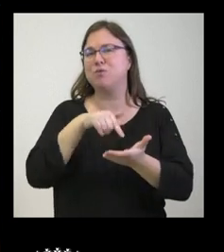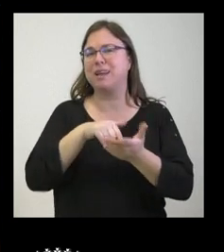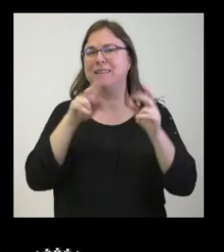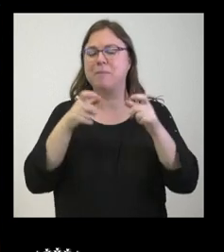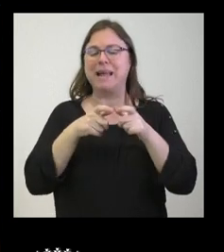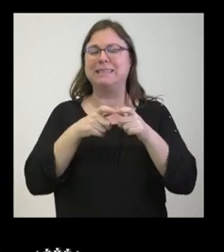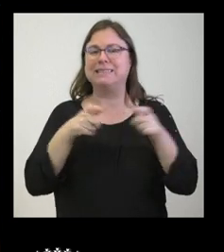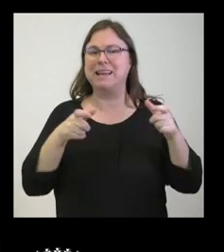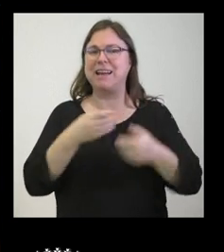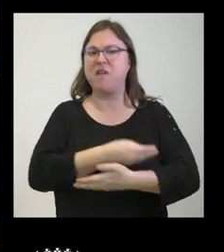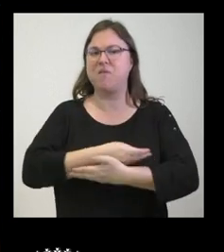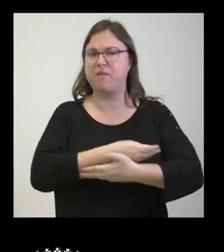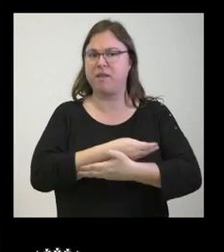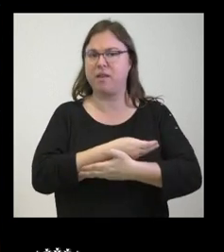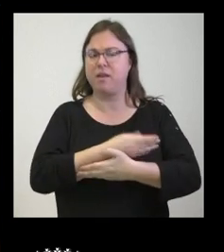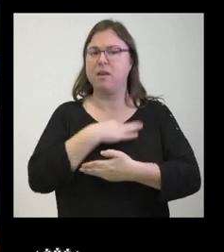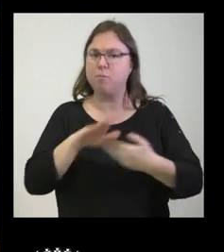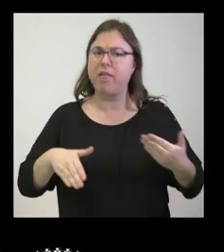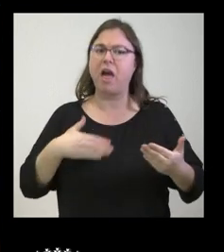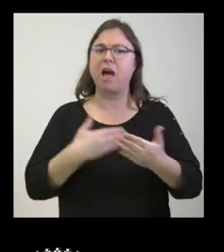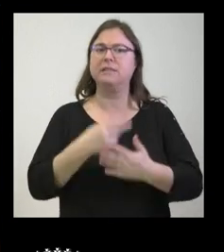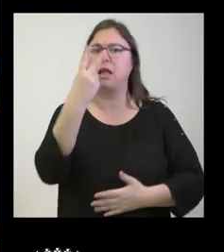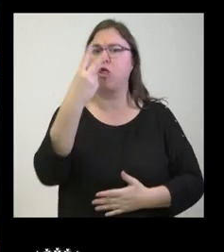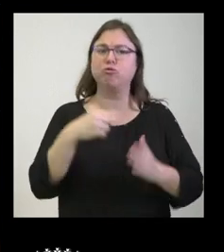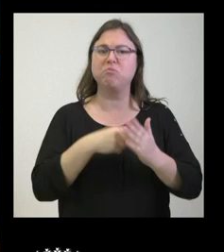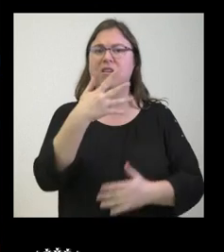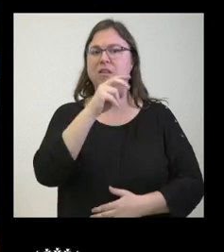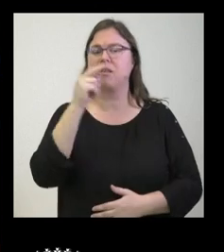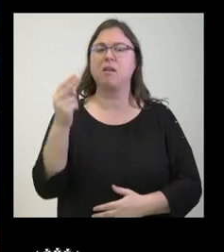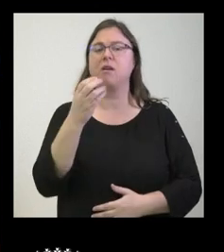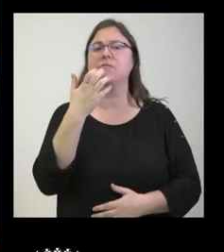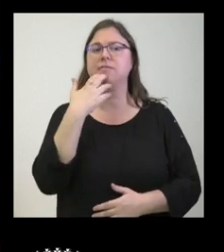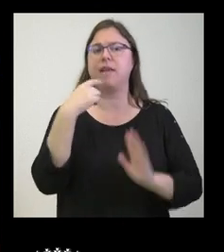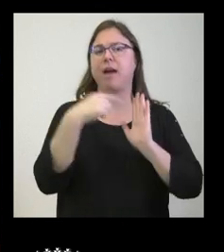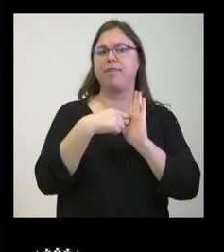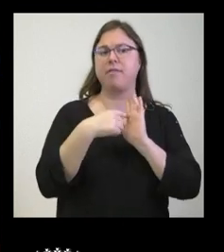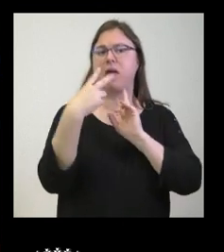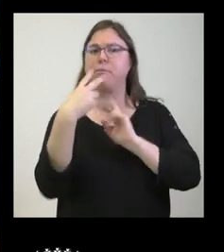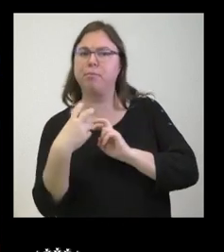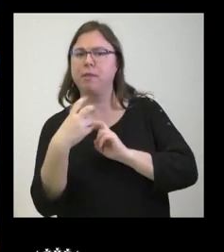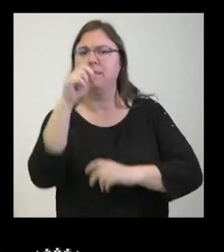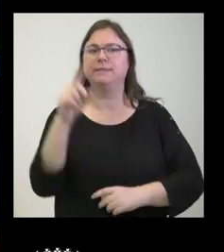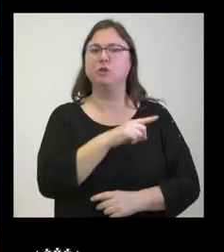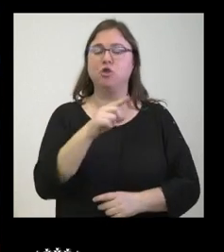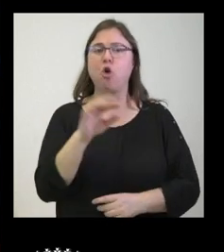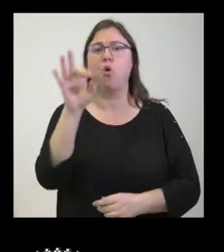que puede llegar a 2.500 euros si va a desgrabar si no va a desgrabar si esto excluye